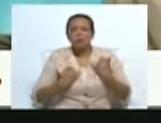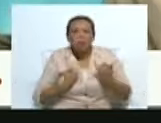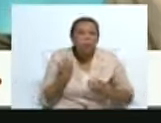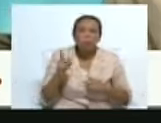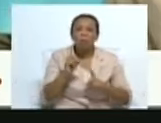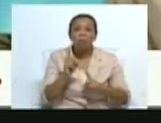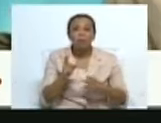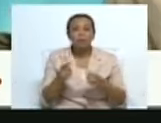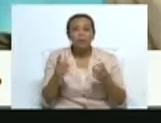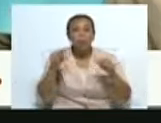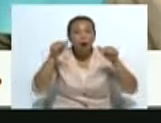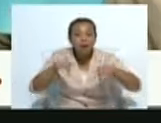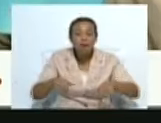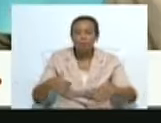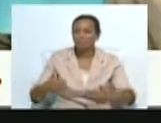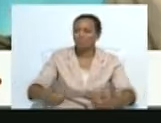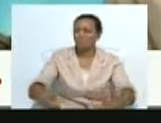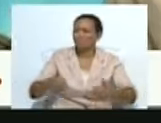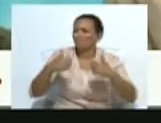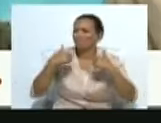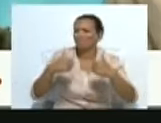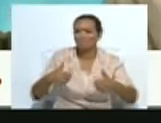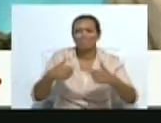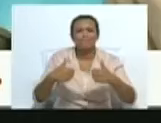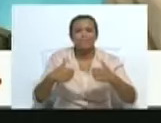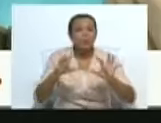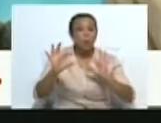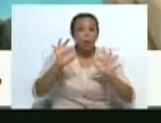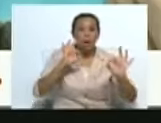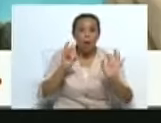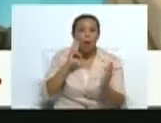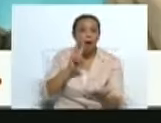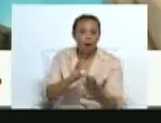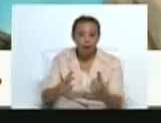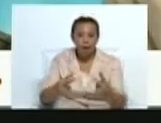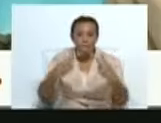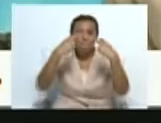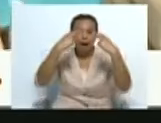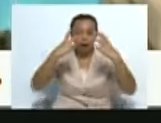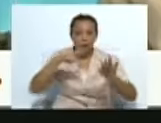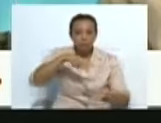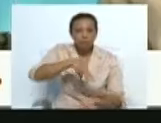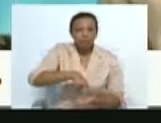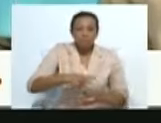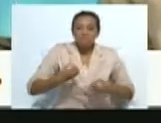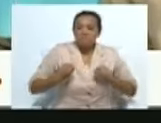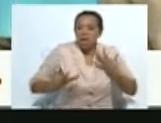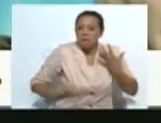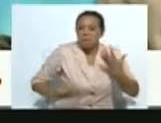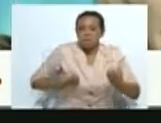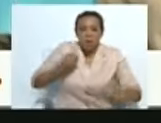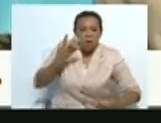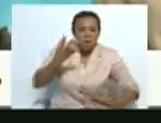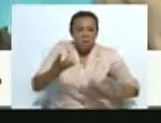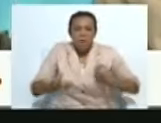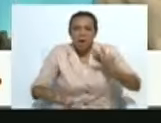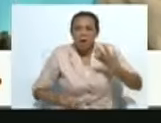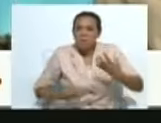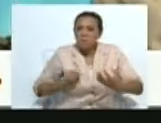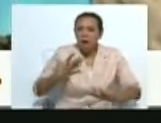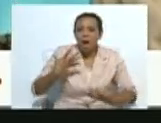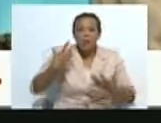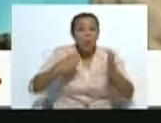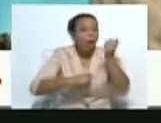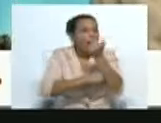esto hace que nuestras obras puedan salir bien y con todo el